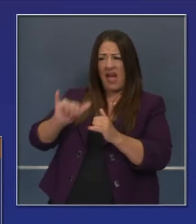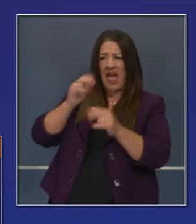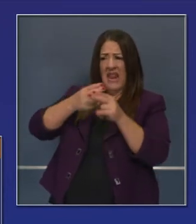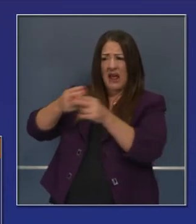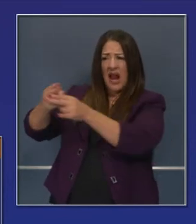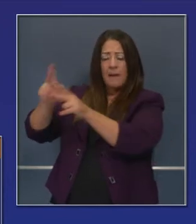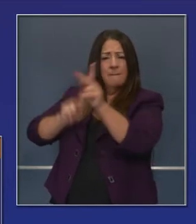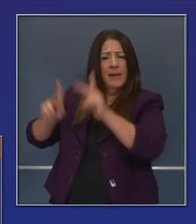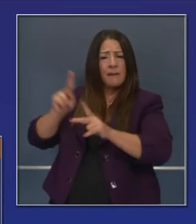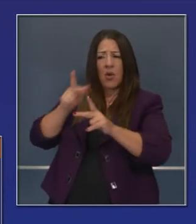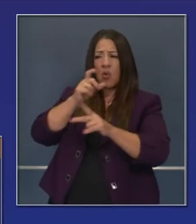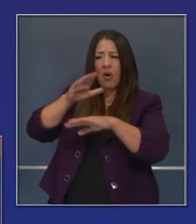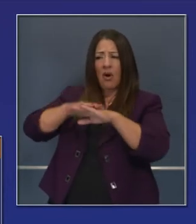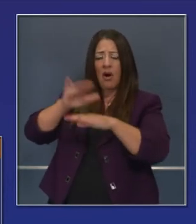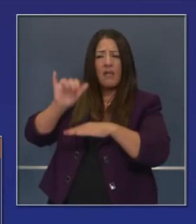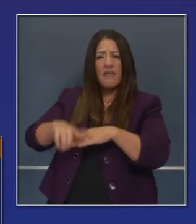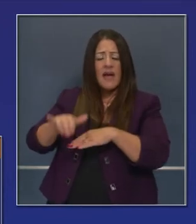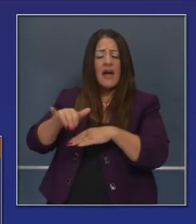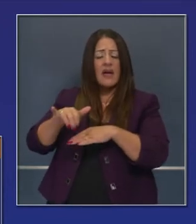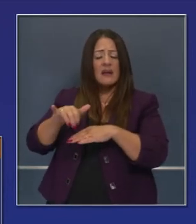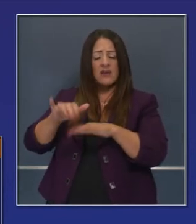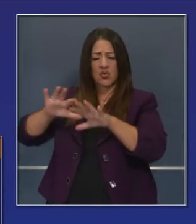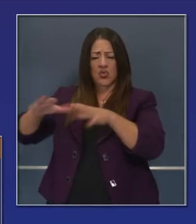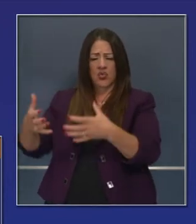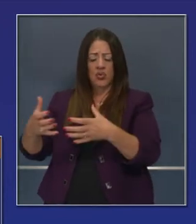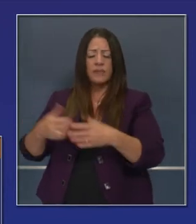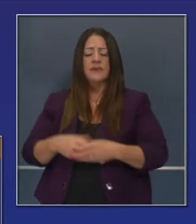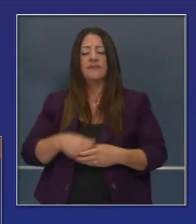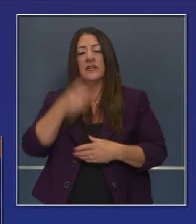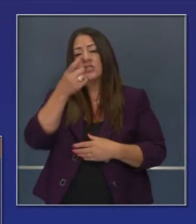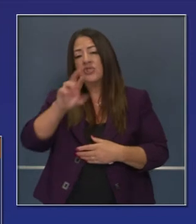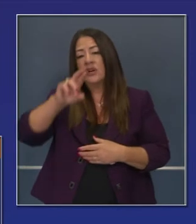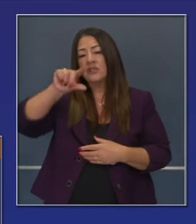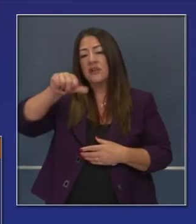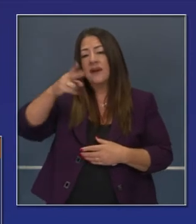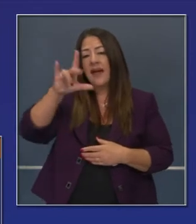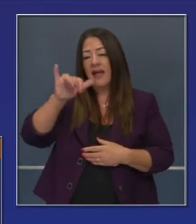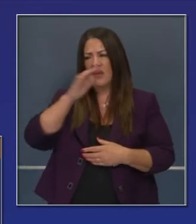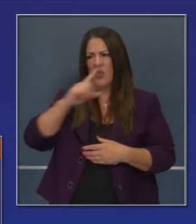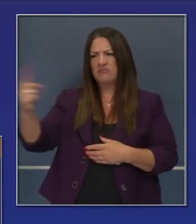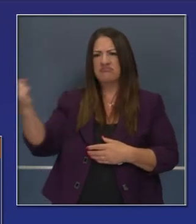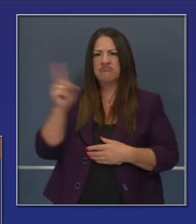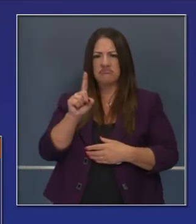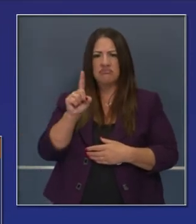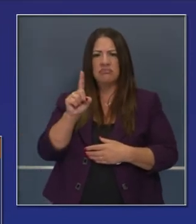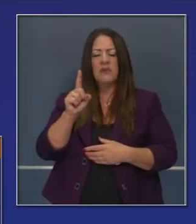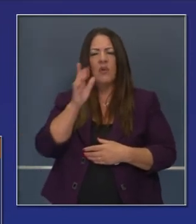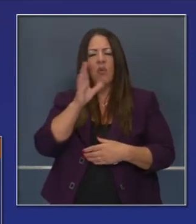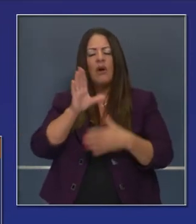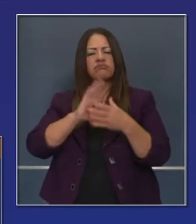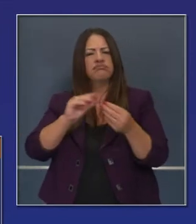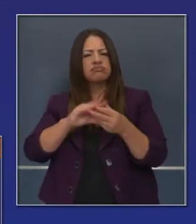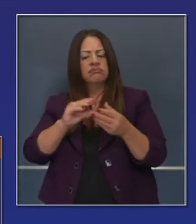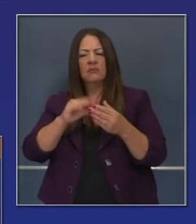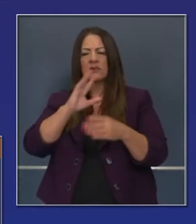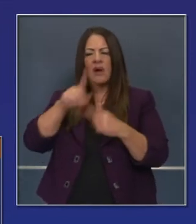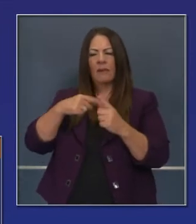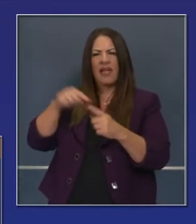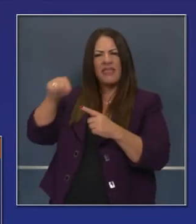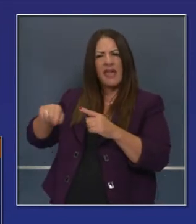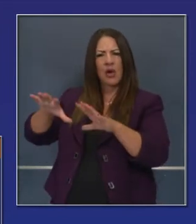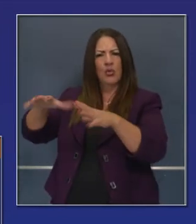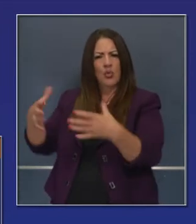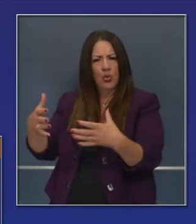individuos que forman parte de este grupo de trabajo. El doctor Gaudi en un momento hablará un poco más acerca de este grupo